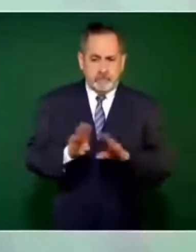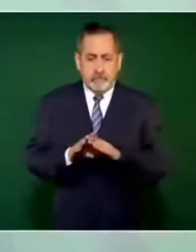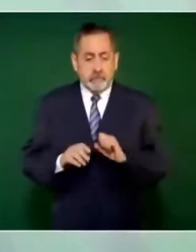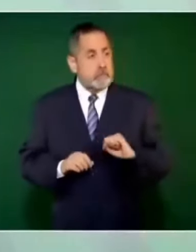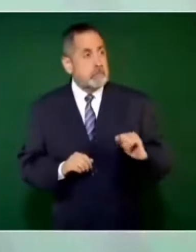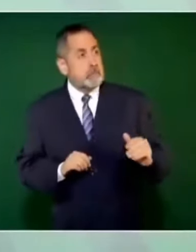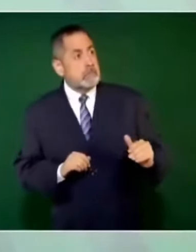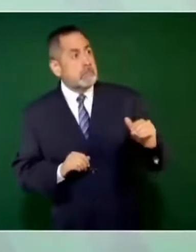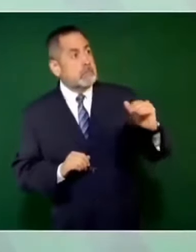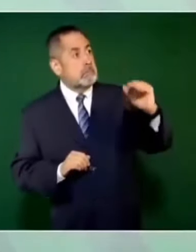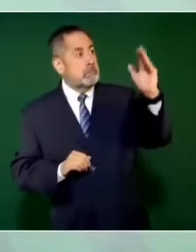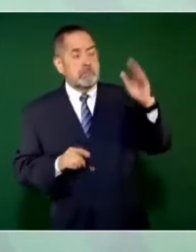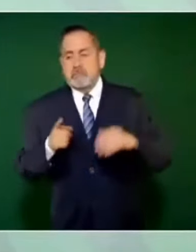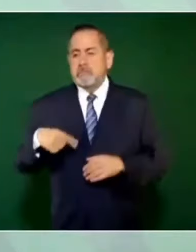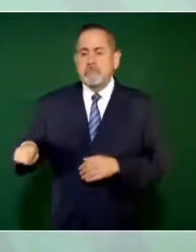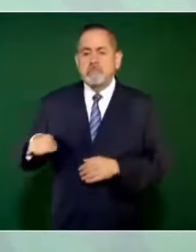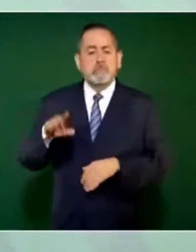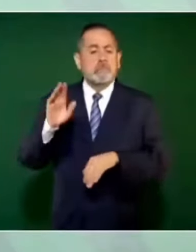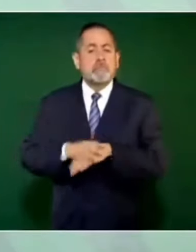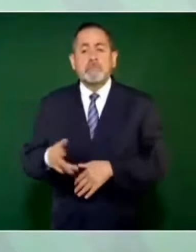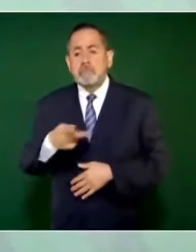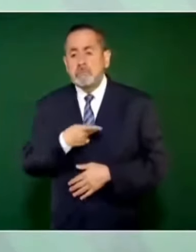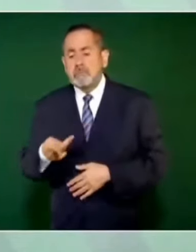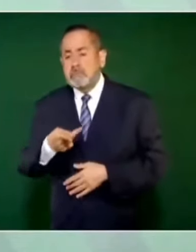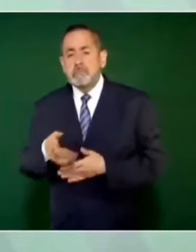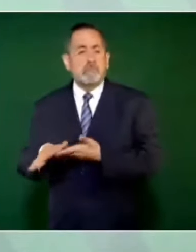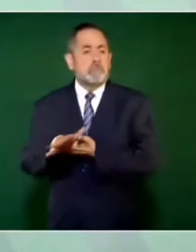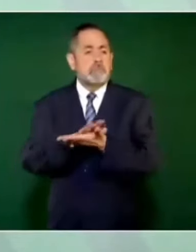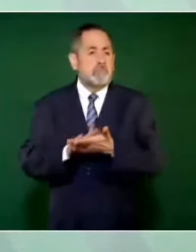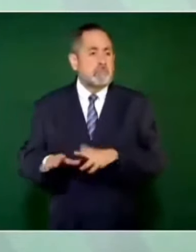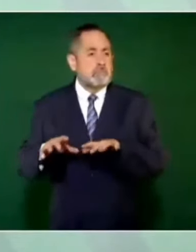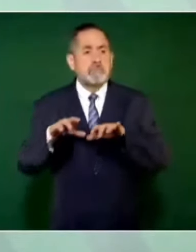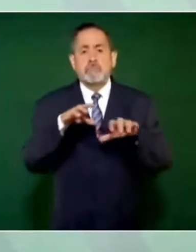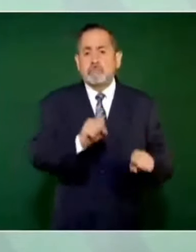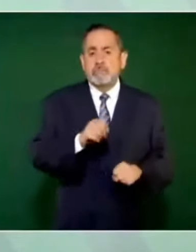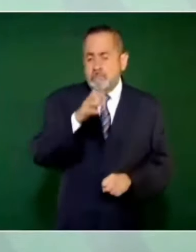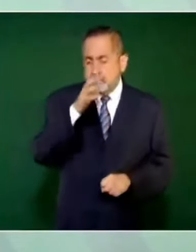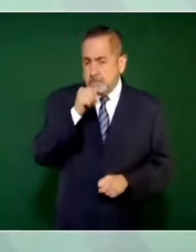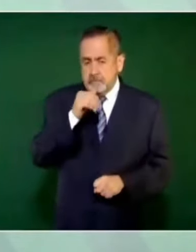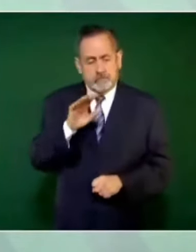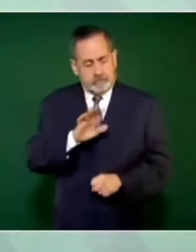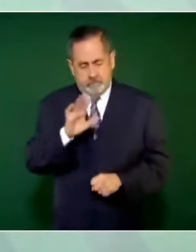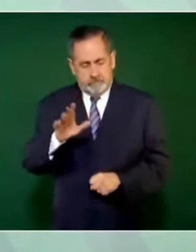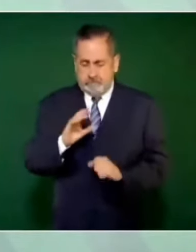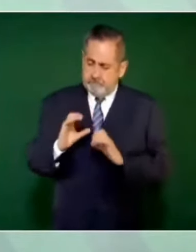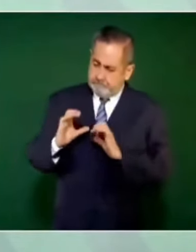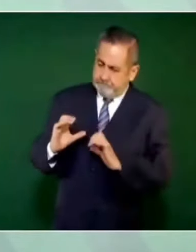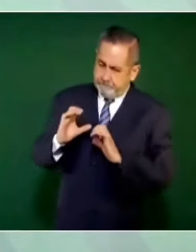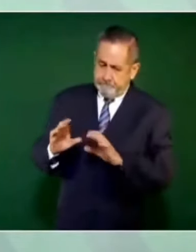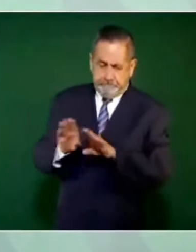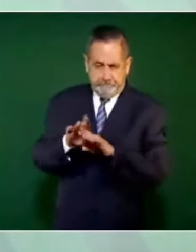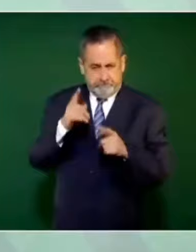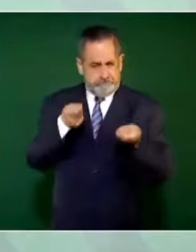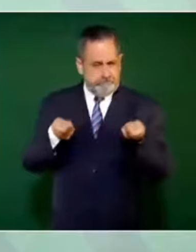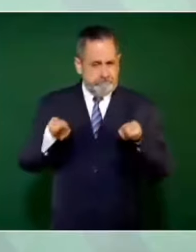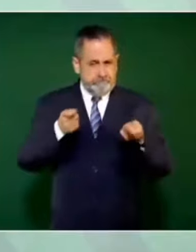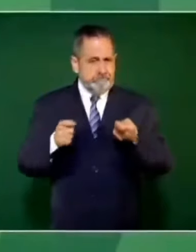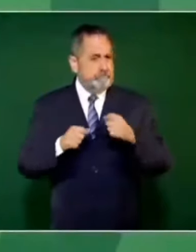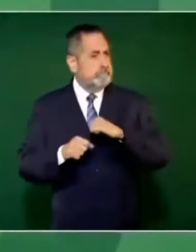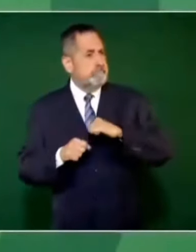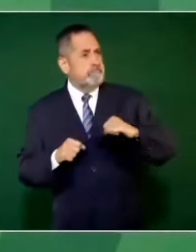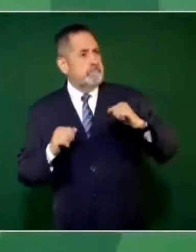la gente más humilde, la gente más pobre. No hay que permitir la